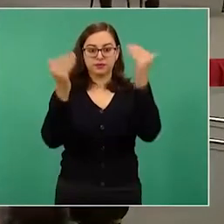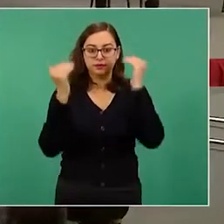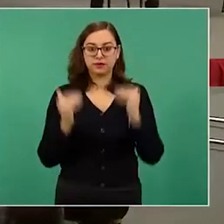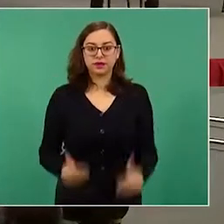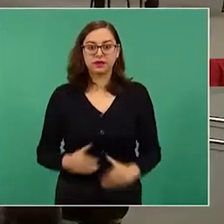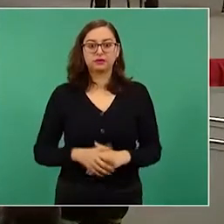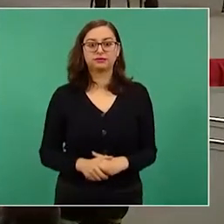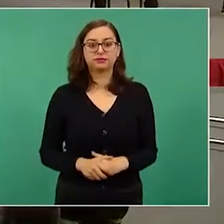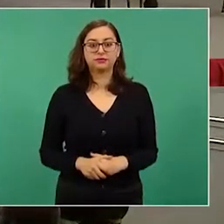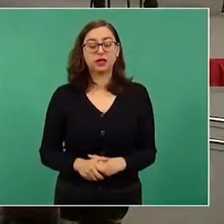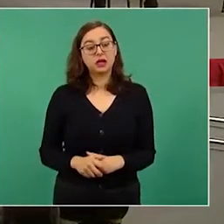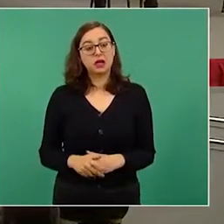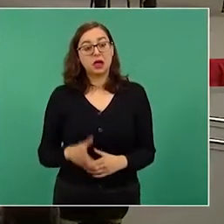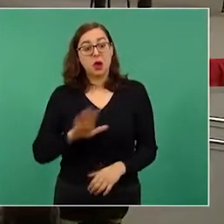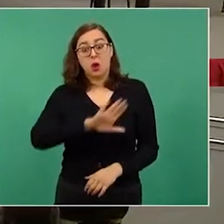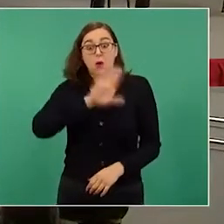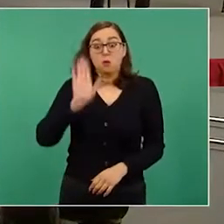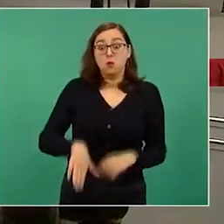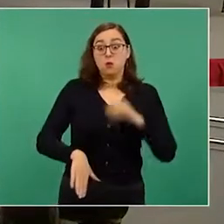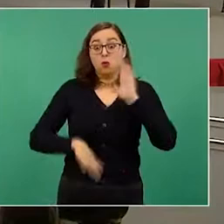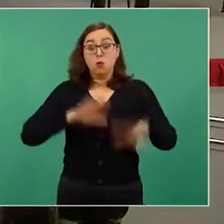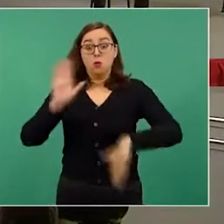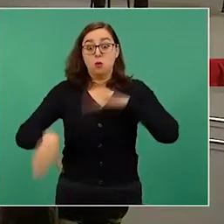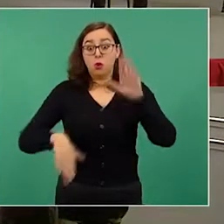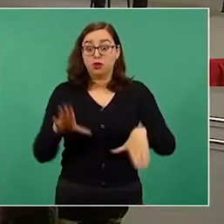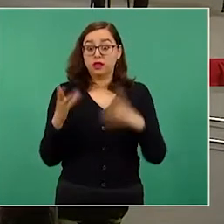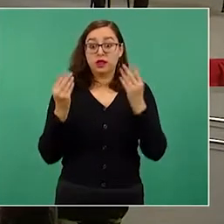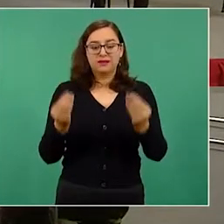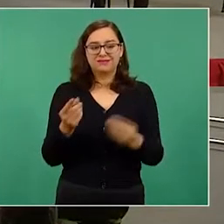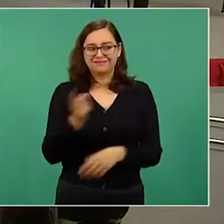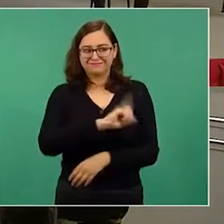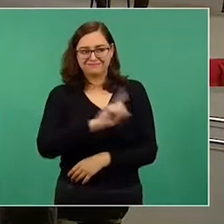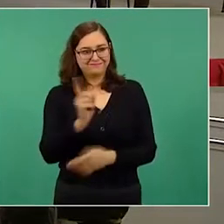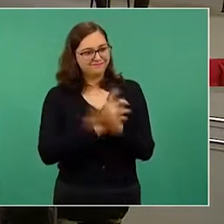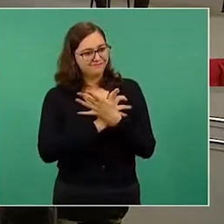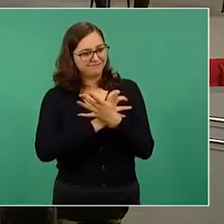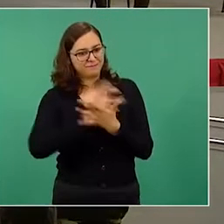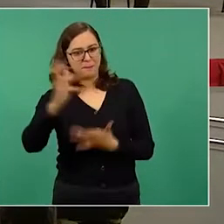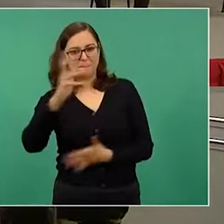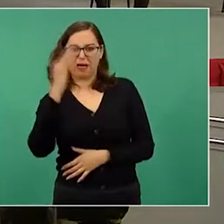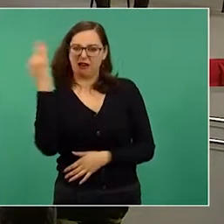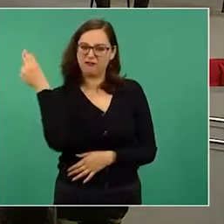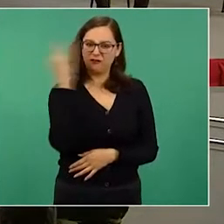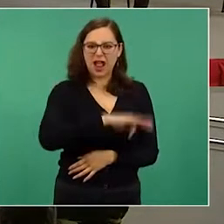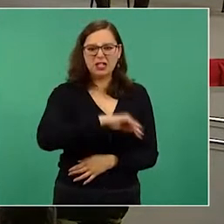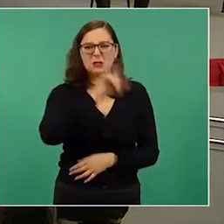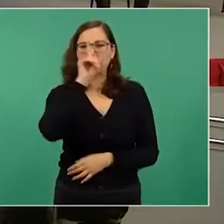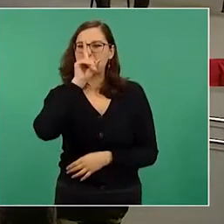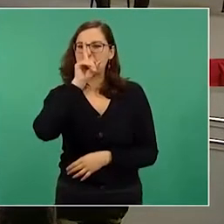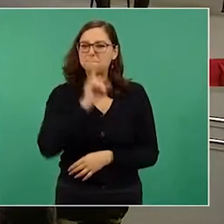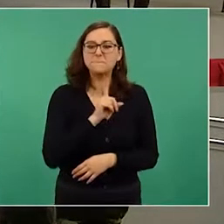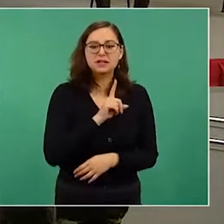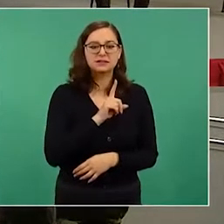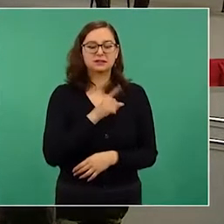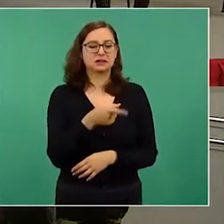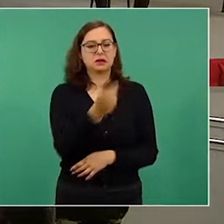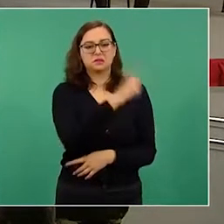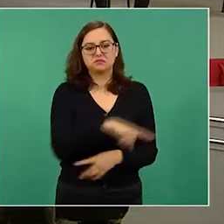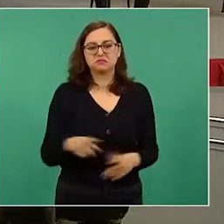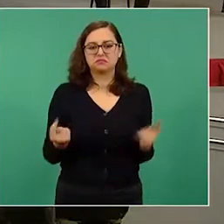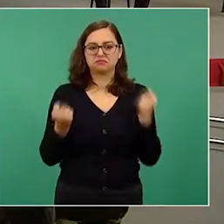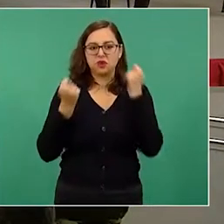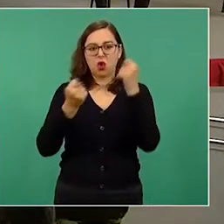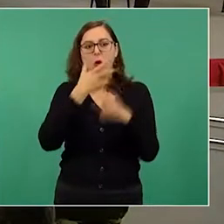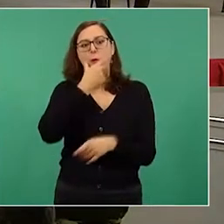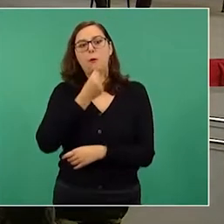exceso de falsedad? Con ganas de perjudicar a tu enemigo, no importa distorsionar la realidad. El escritor